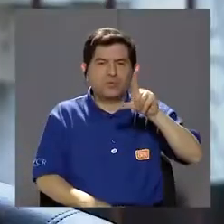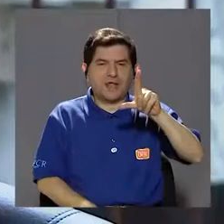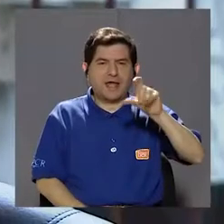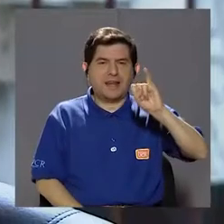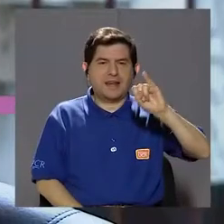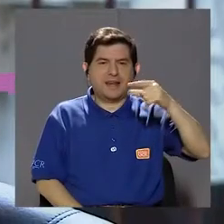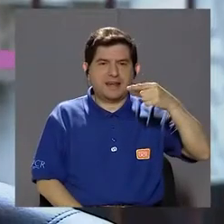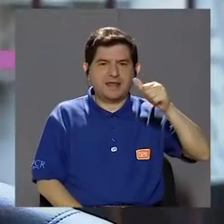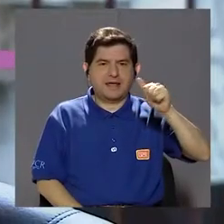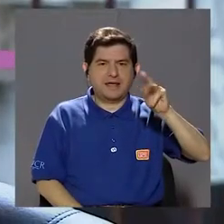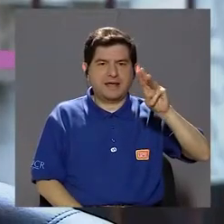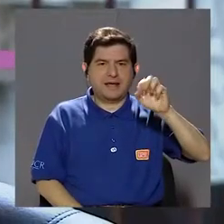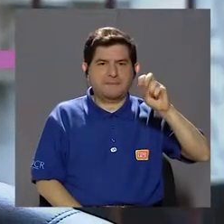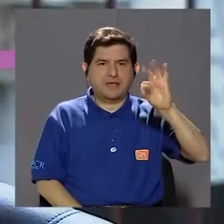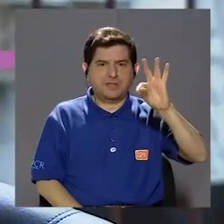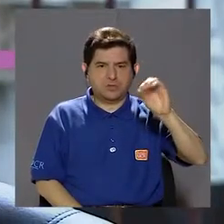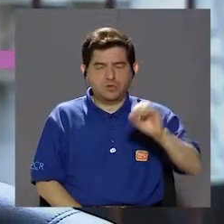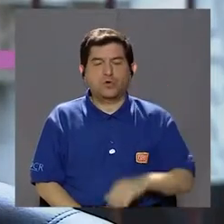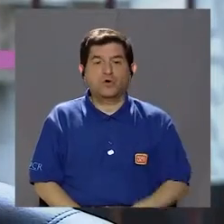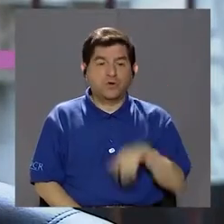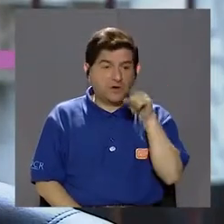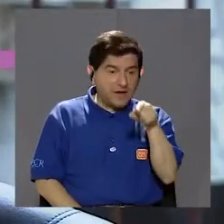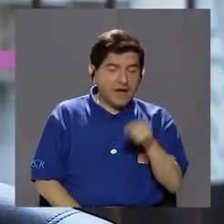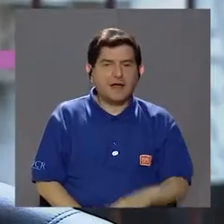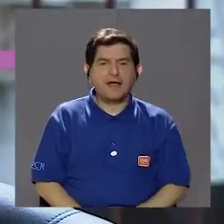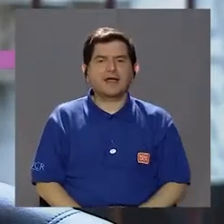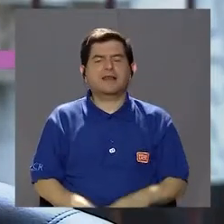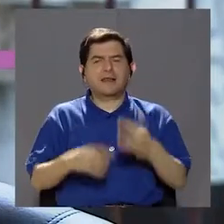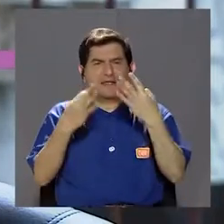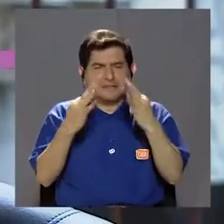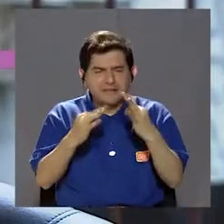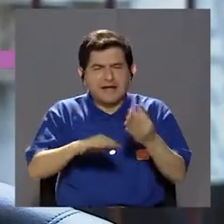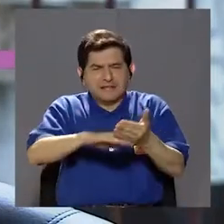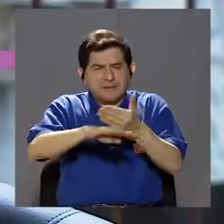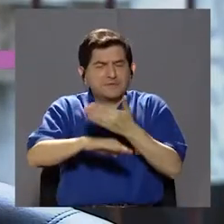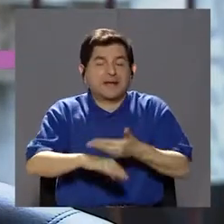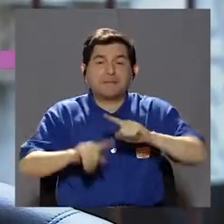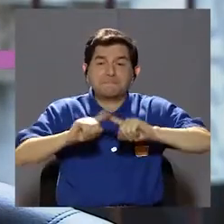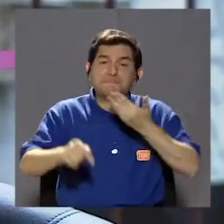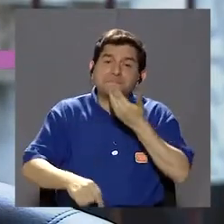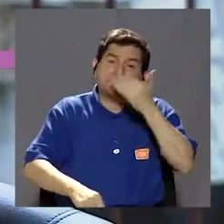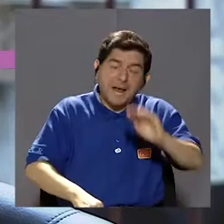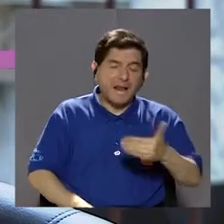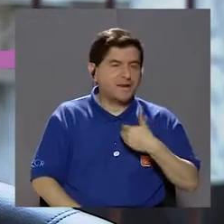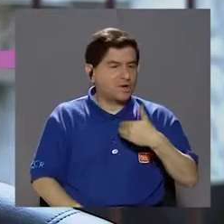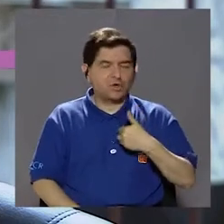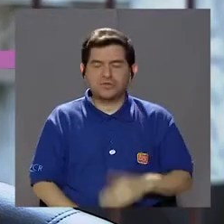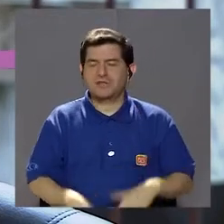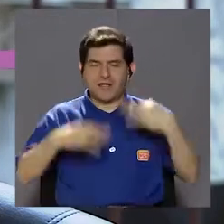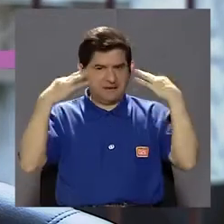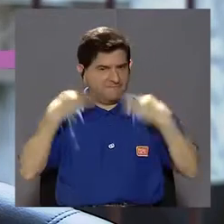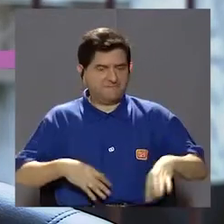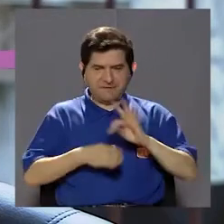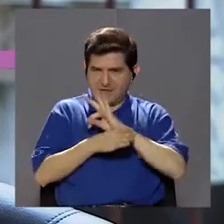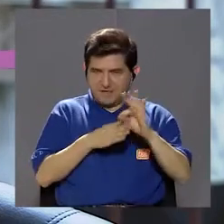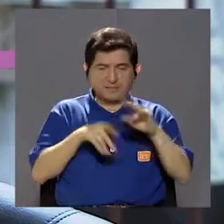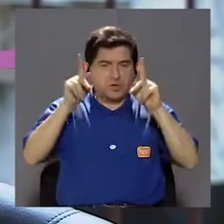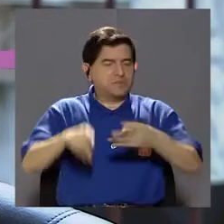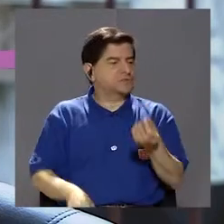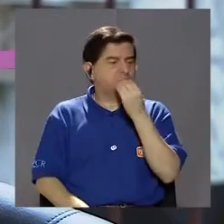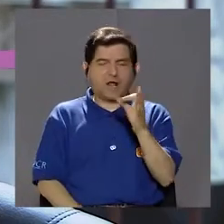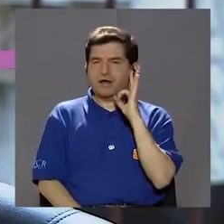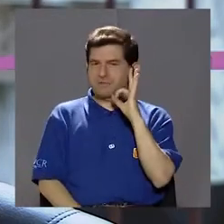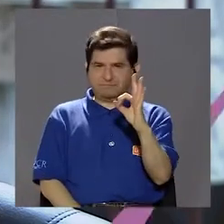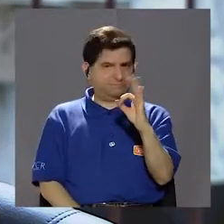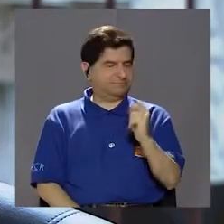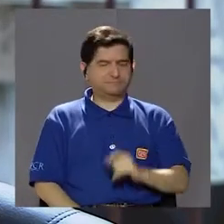del ligamento, de plantar, ese ligamento va regenerando mal, porque no se le está, digamos, fisioterapia, o la persona no se